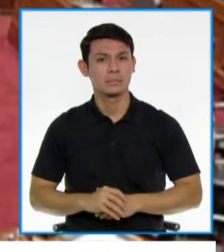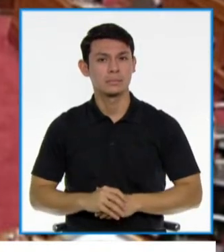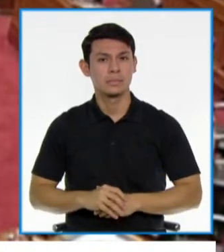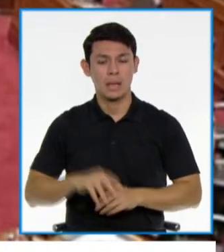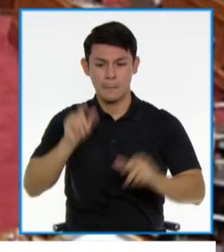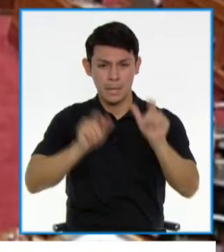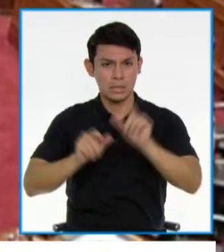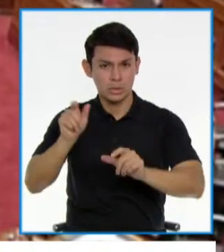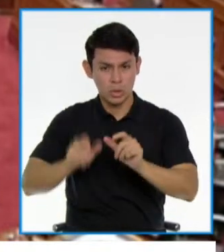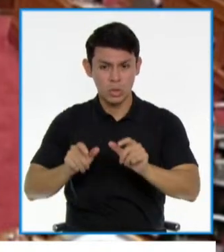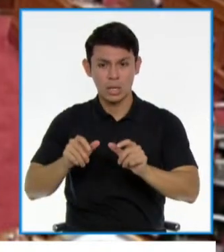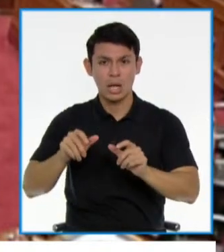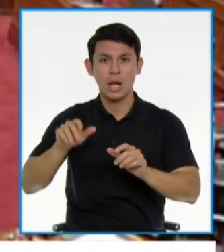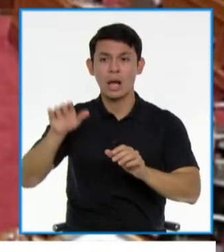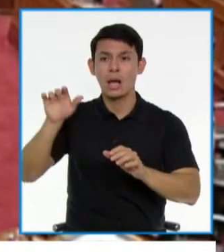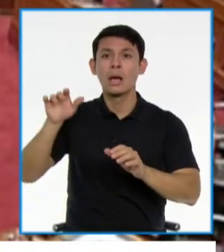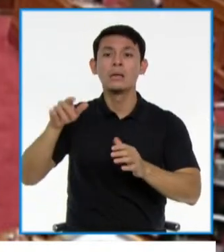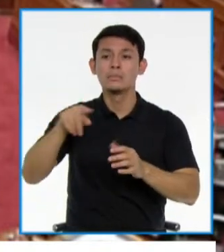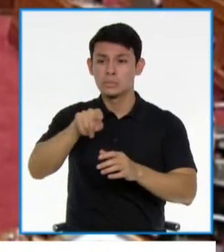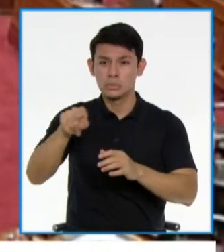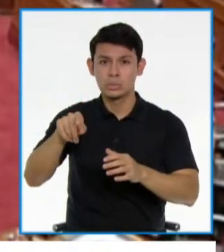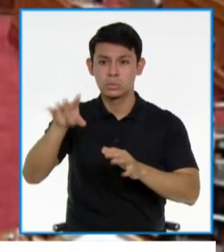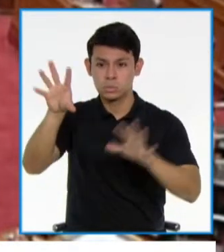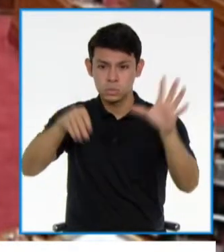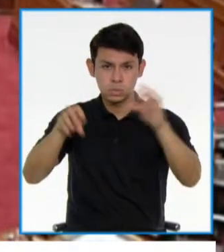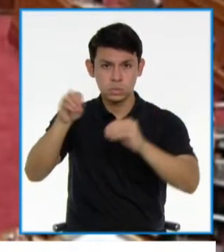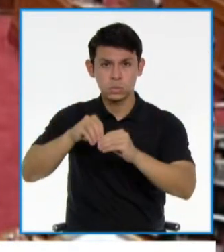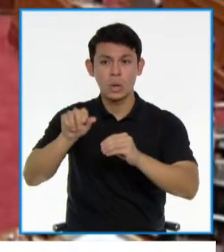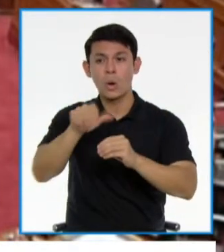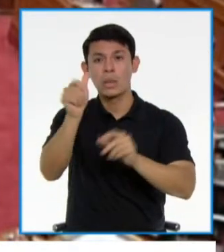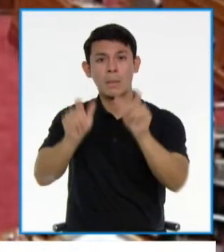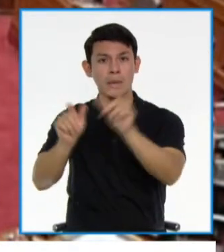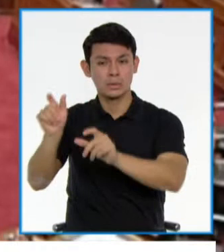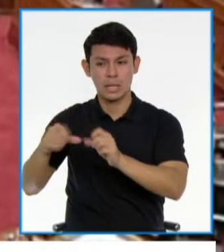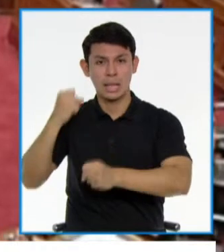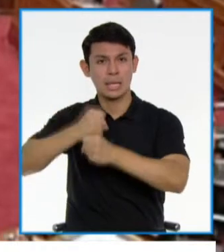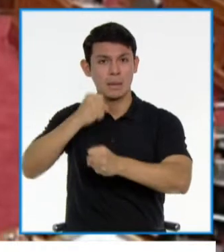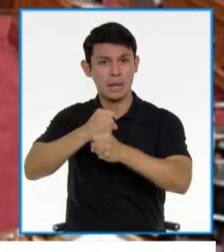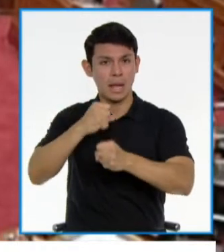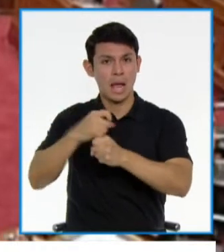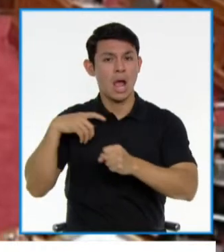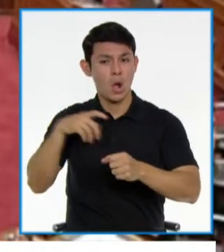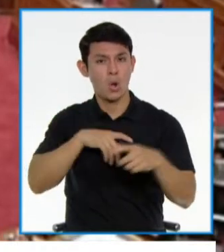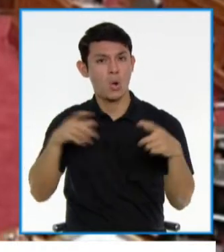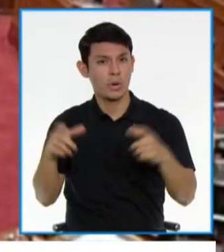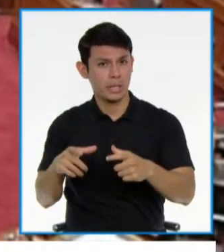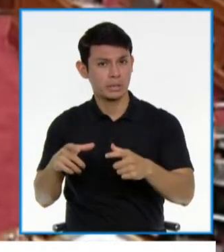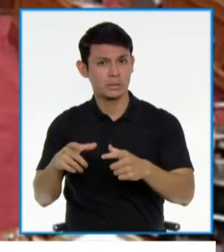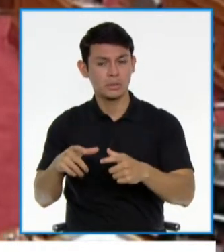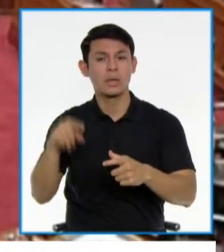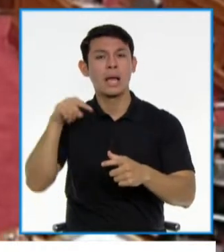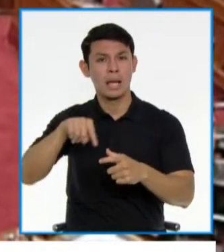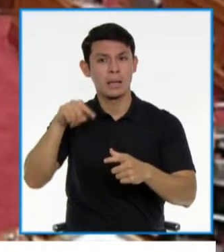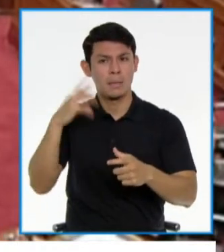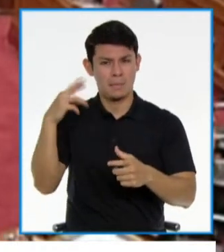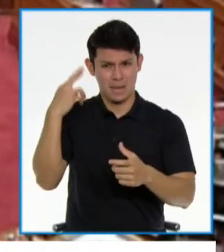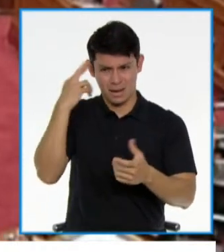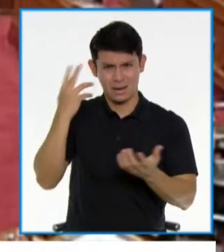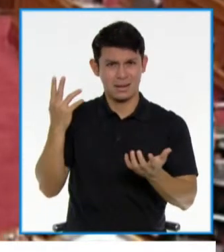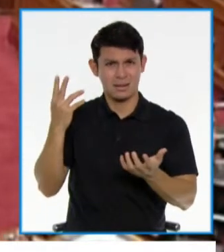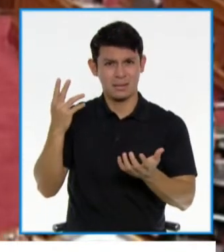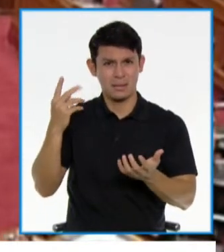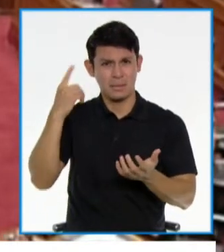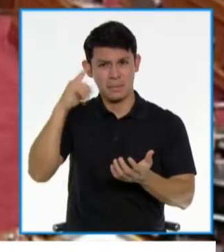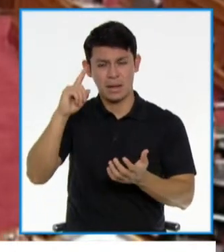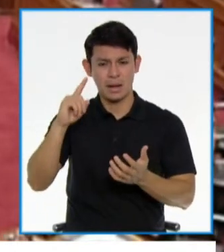...las personas que ha contratado... ...en desmedro de otras personas que venían trabajando en el Congreso... ...¿son para eso? ¿Para